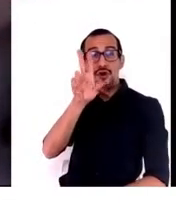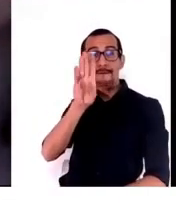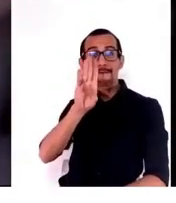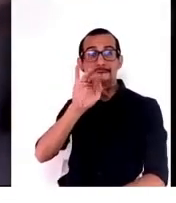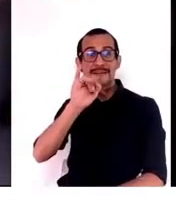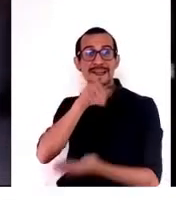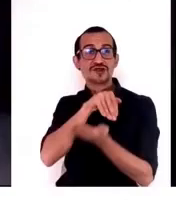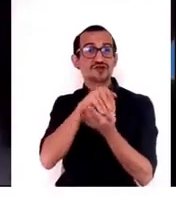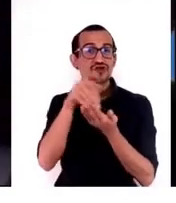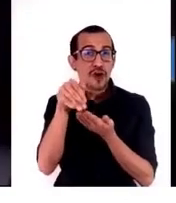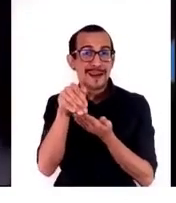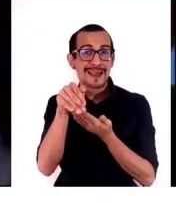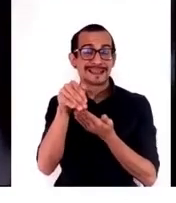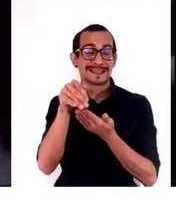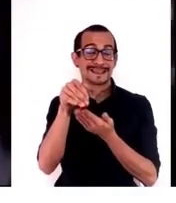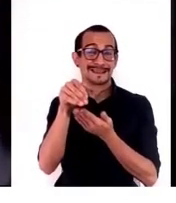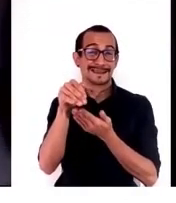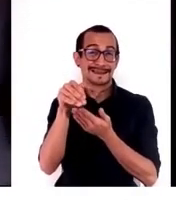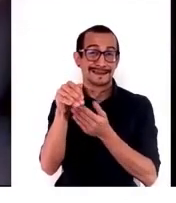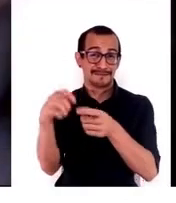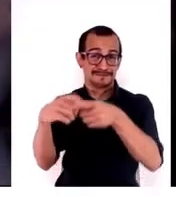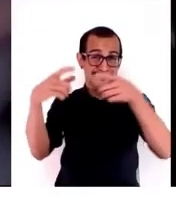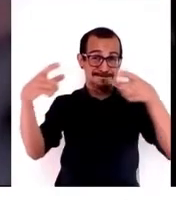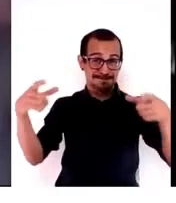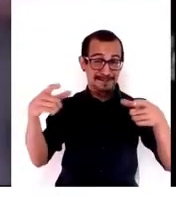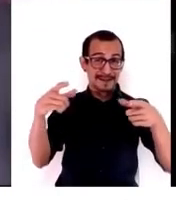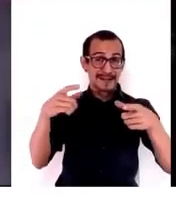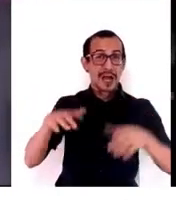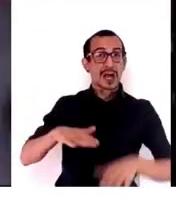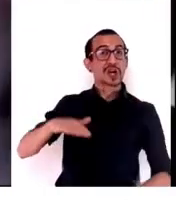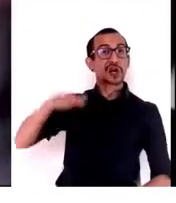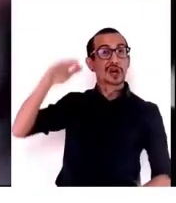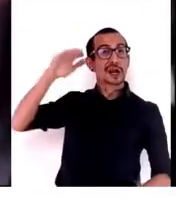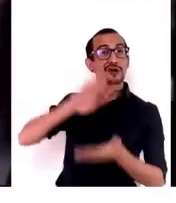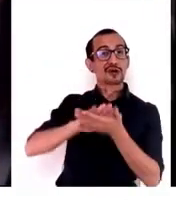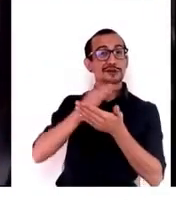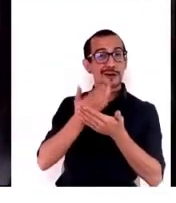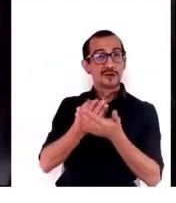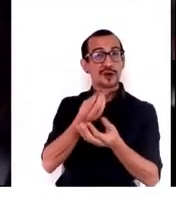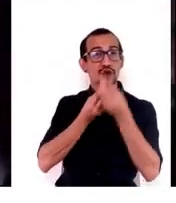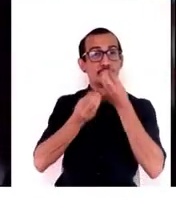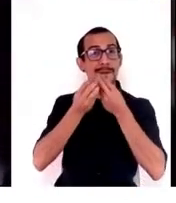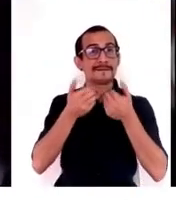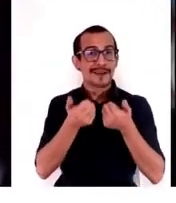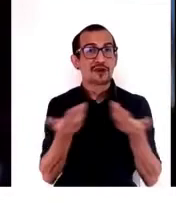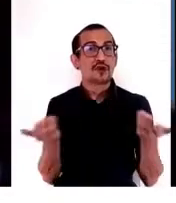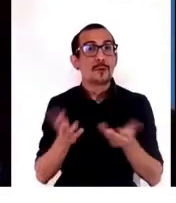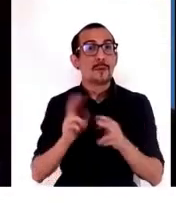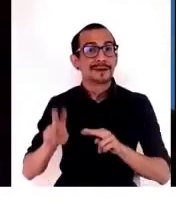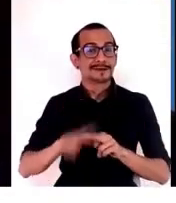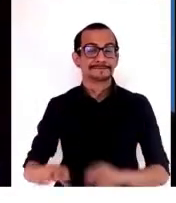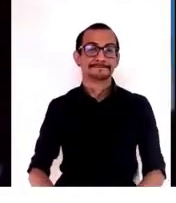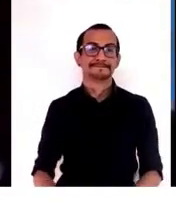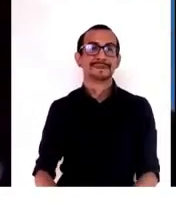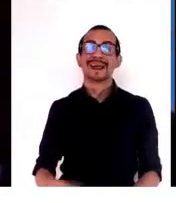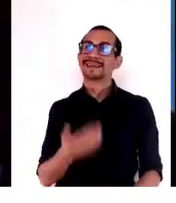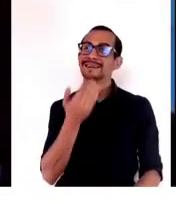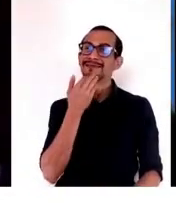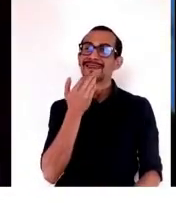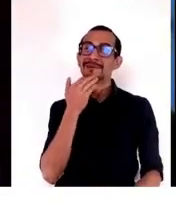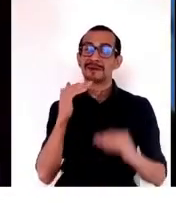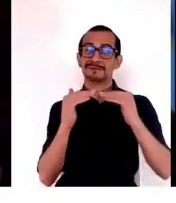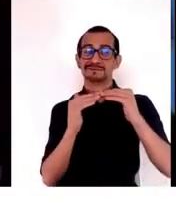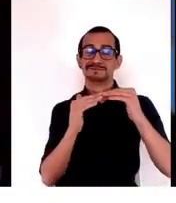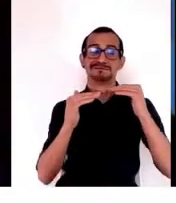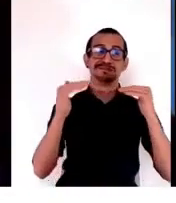que sean con salud y comen bien también? También la inecualidad, la